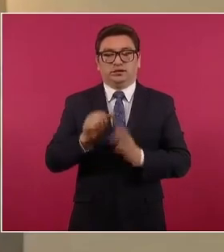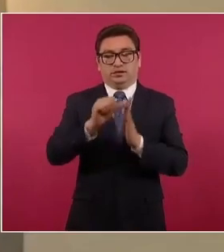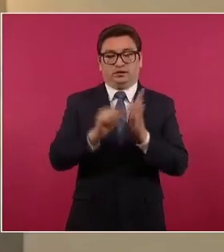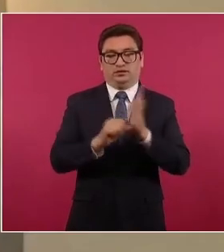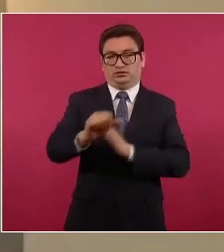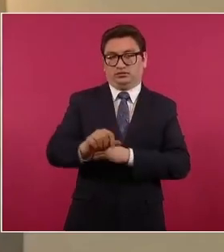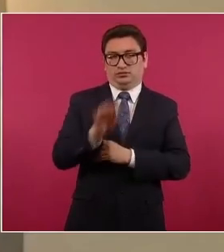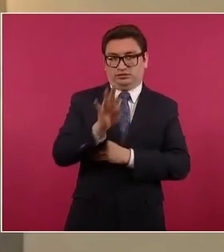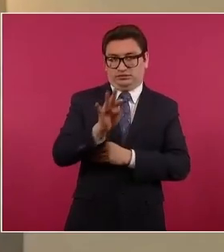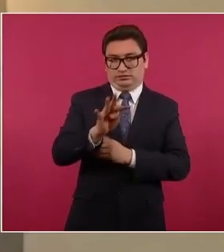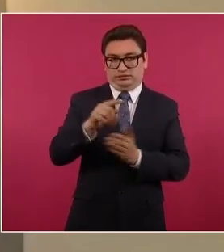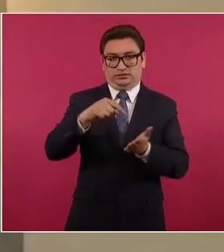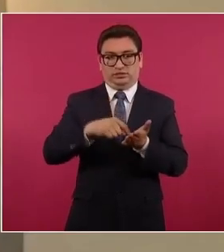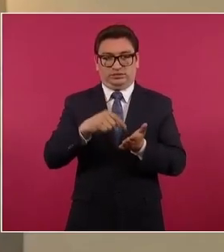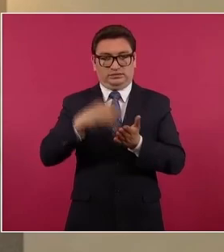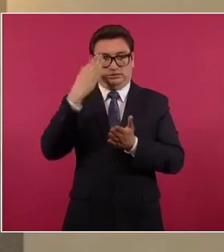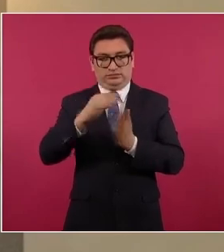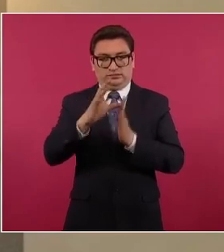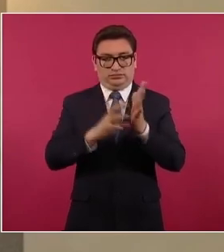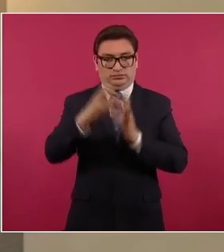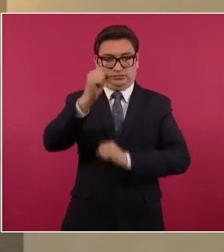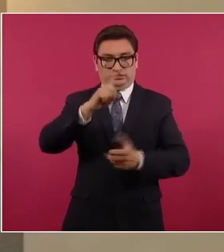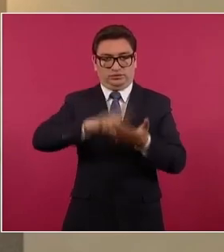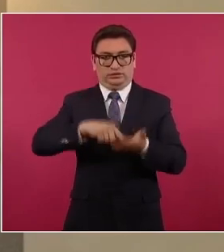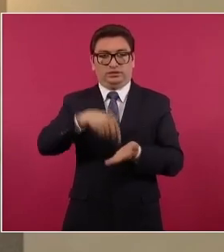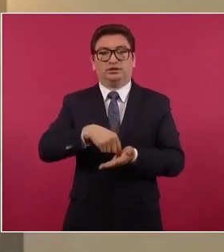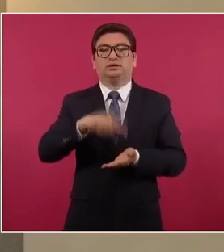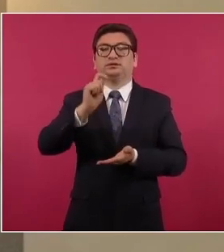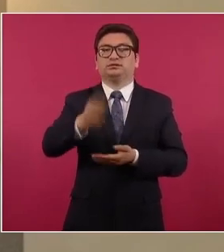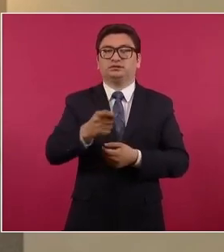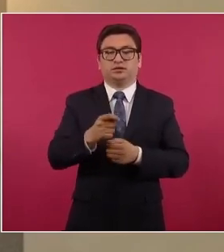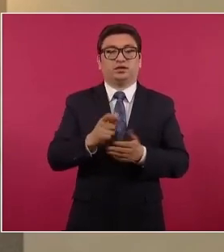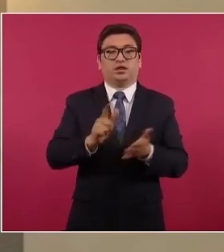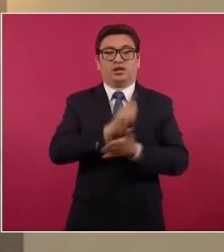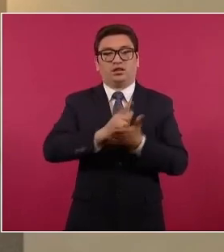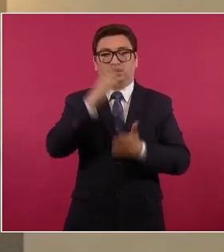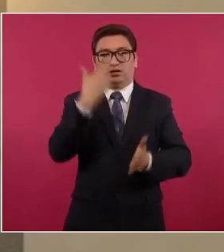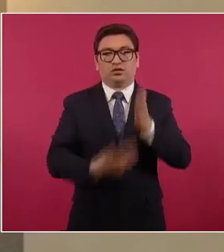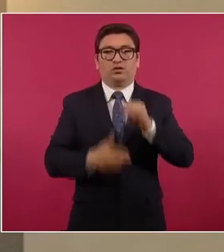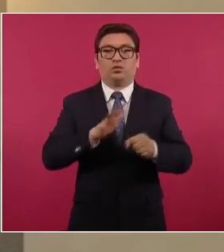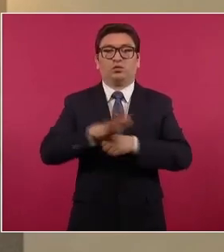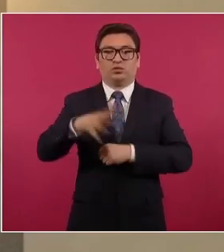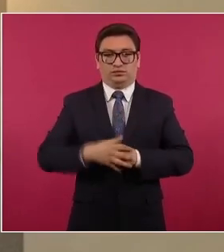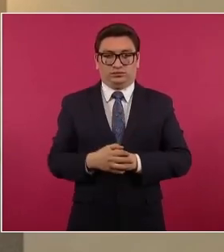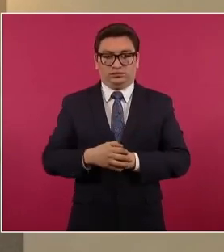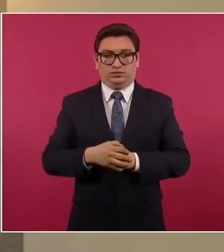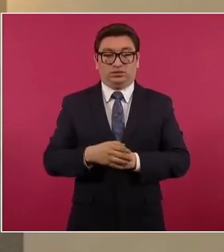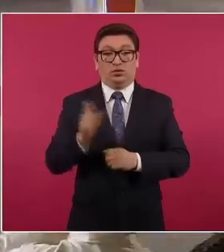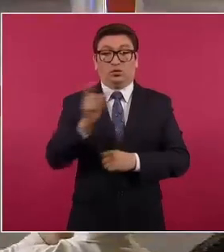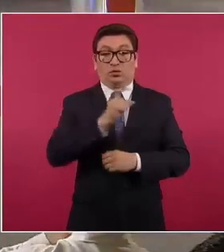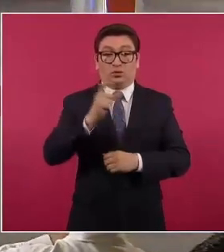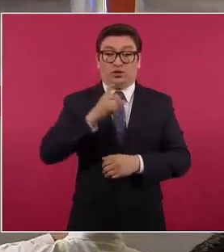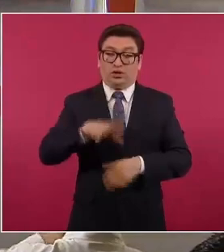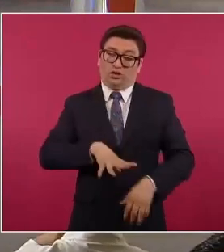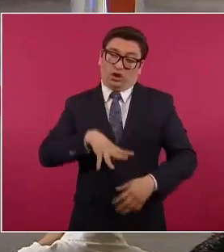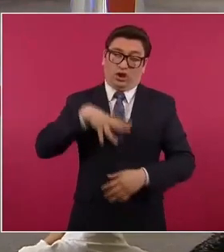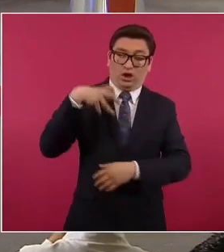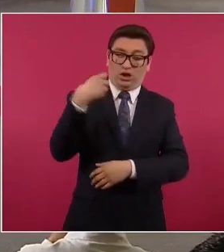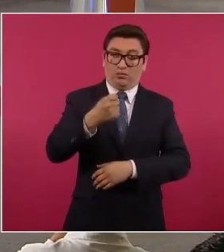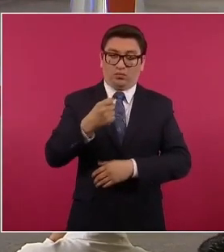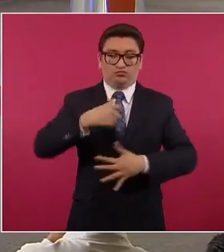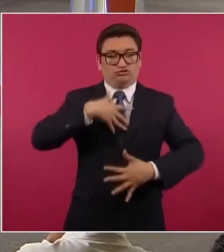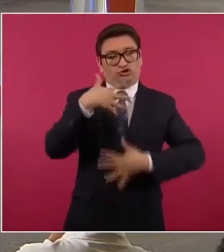artículo 19 de nuestra Constitución están los delitos de abuso o violencia sexual contra menores,